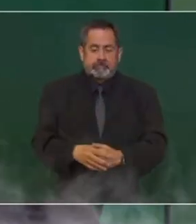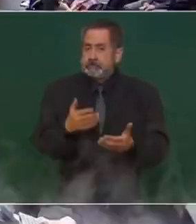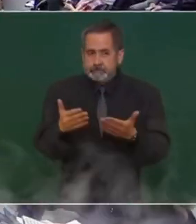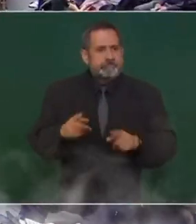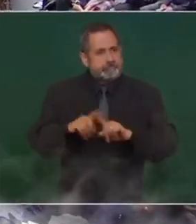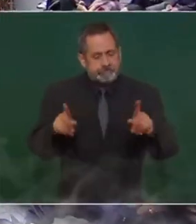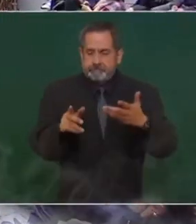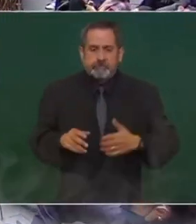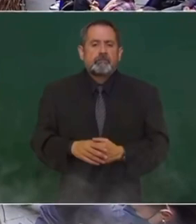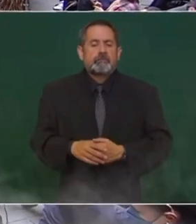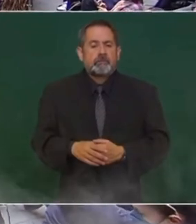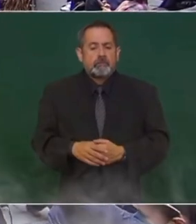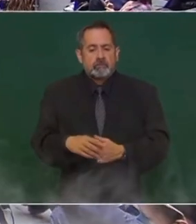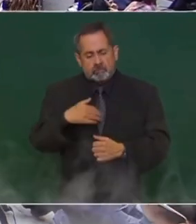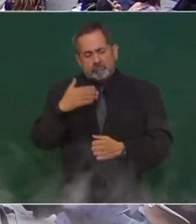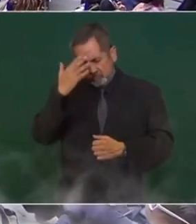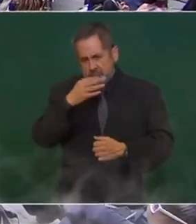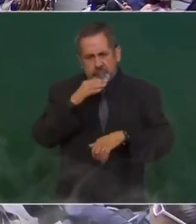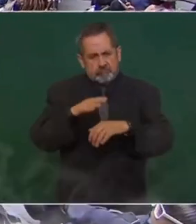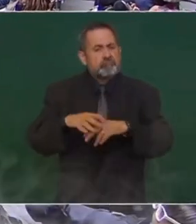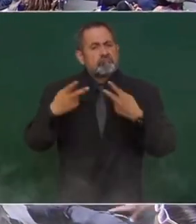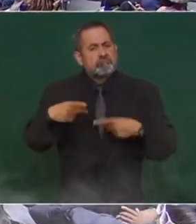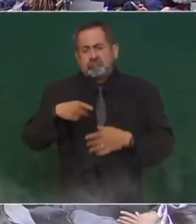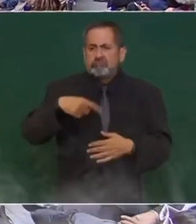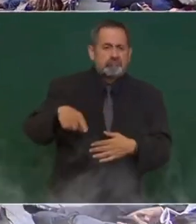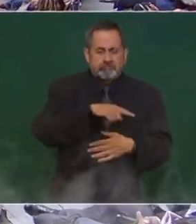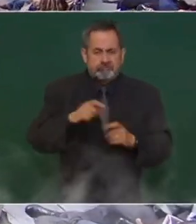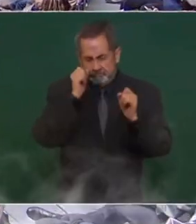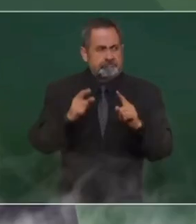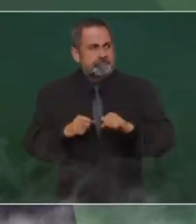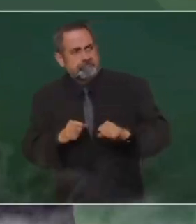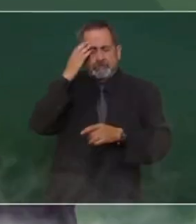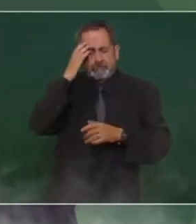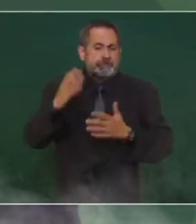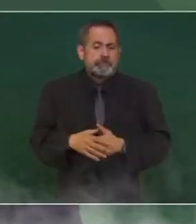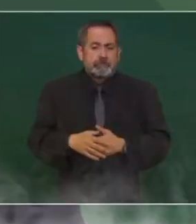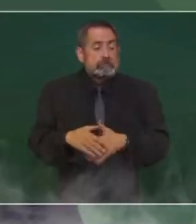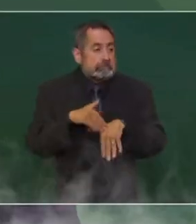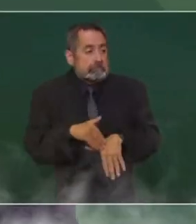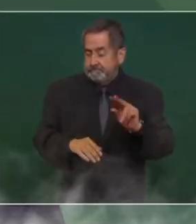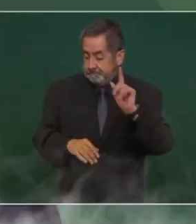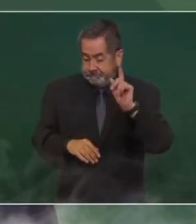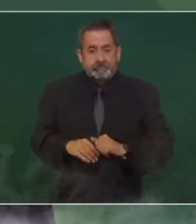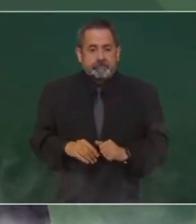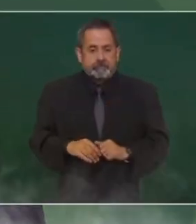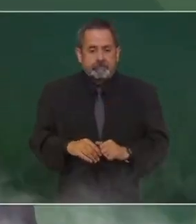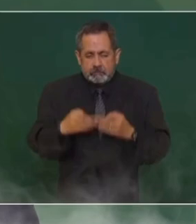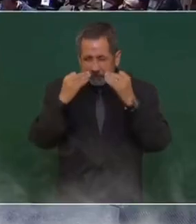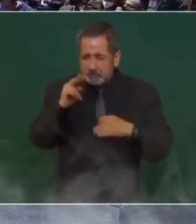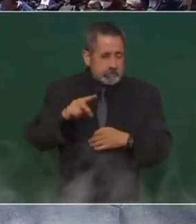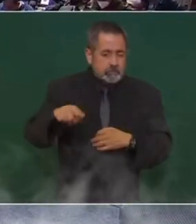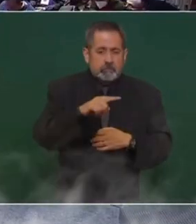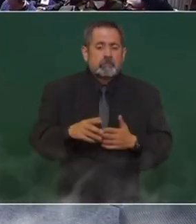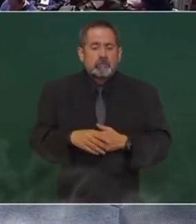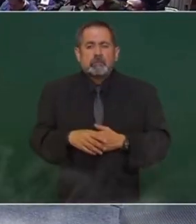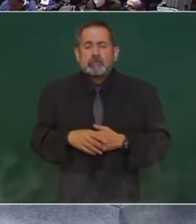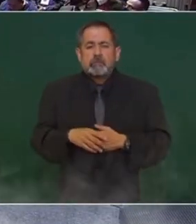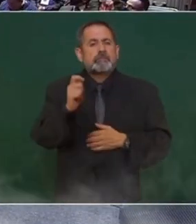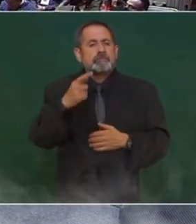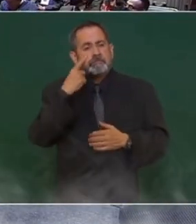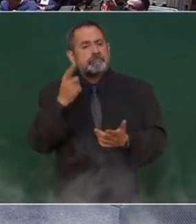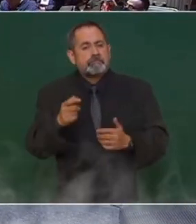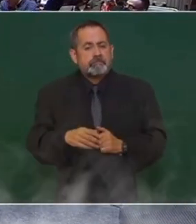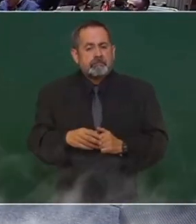Ahora no. Entonces yo celebro que la gente está muy despierta, muy consciente, no se dejan manipular. Lo estoy notando hasta en sectores